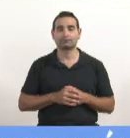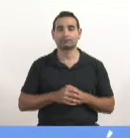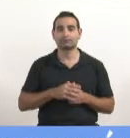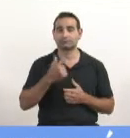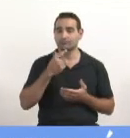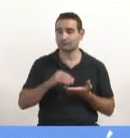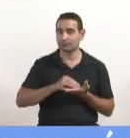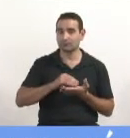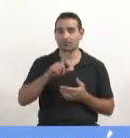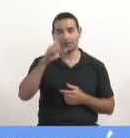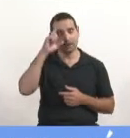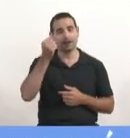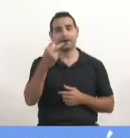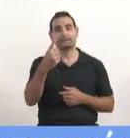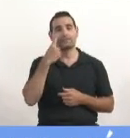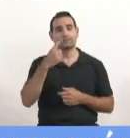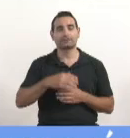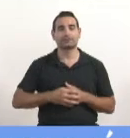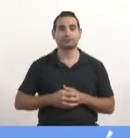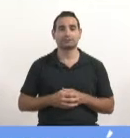Senador Leavi, su voto, por favor.